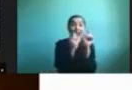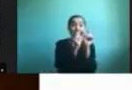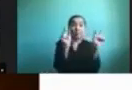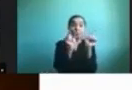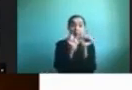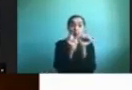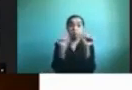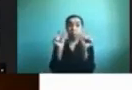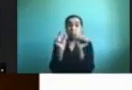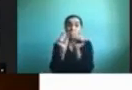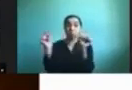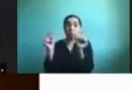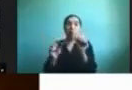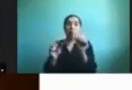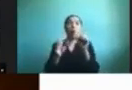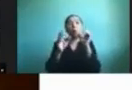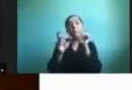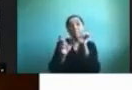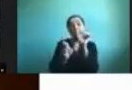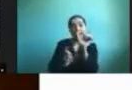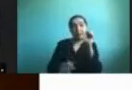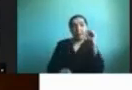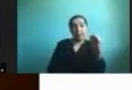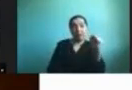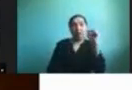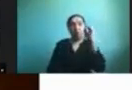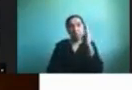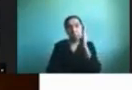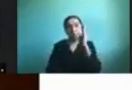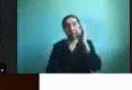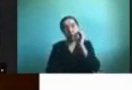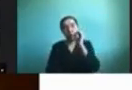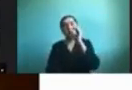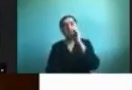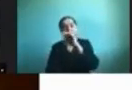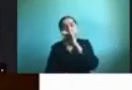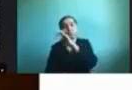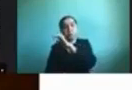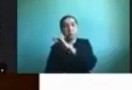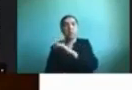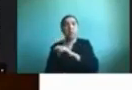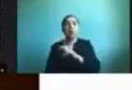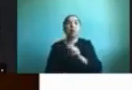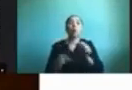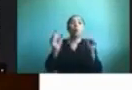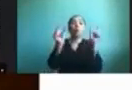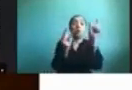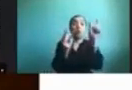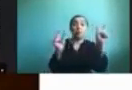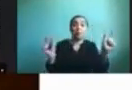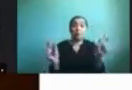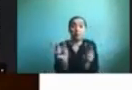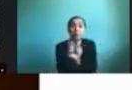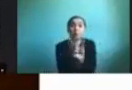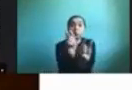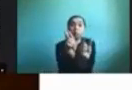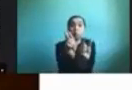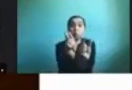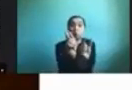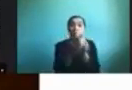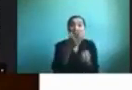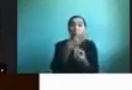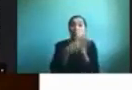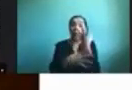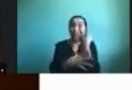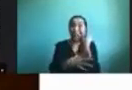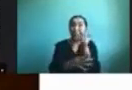letras ya puedo cambiar las sílabas y puedo formar palabras nuevas si la palabra se